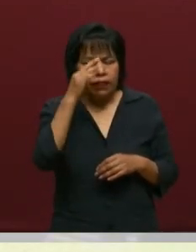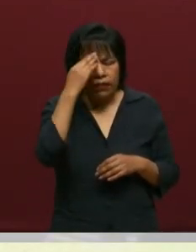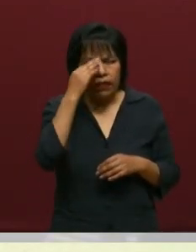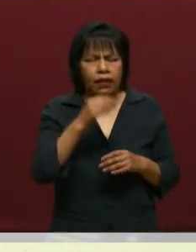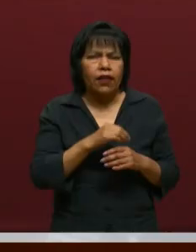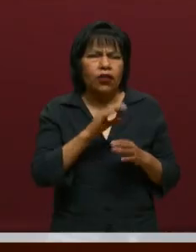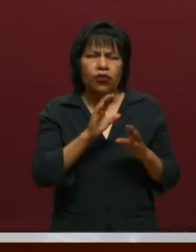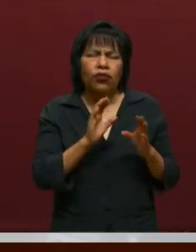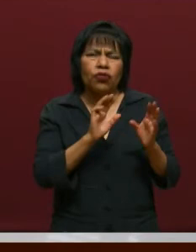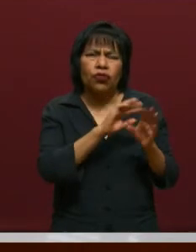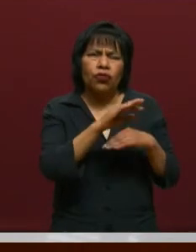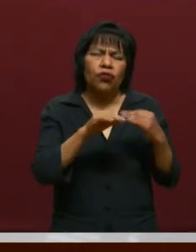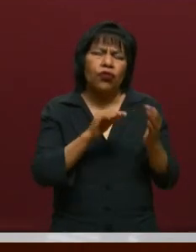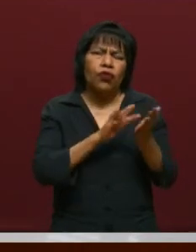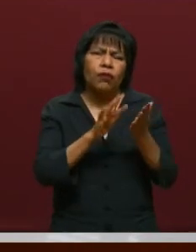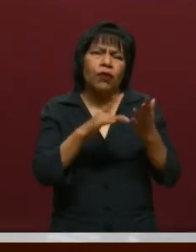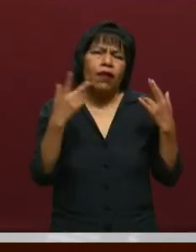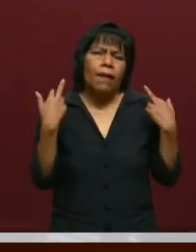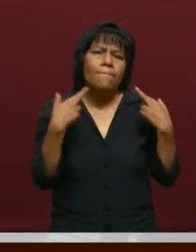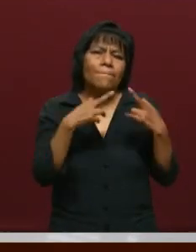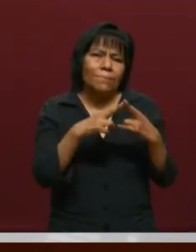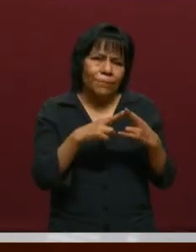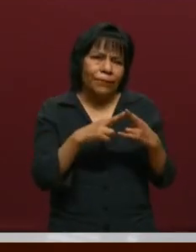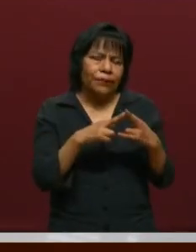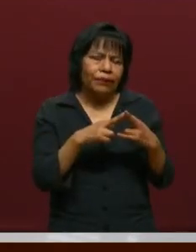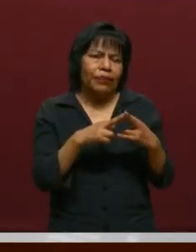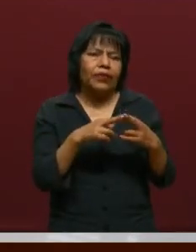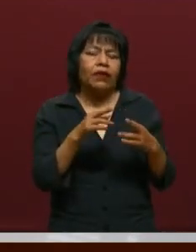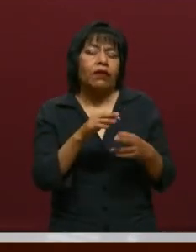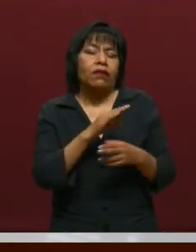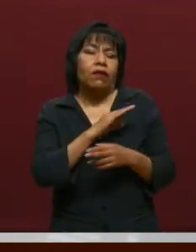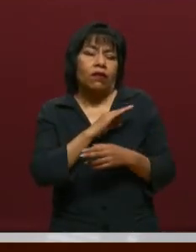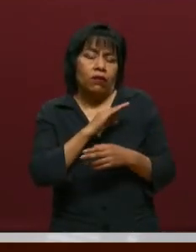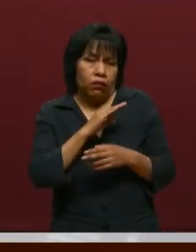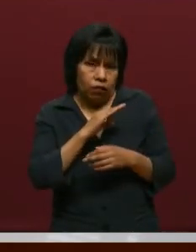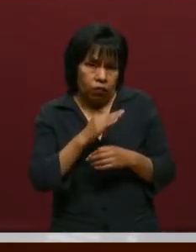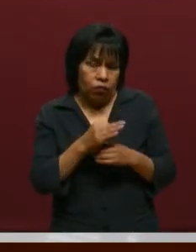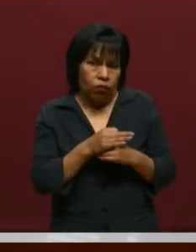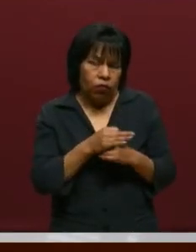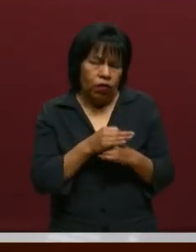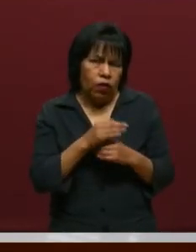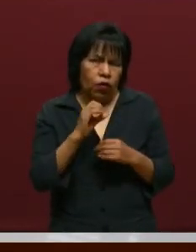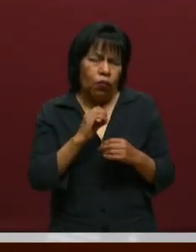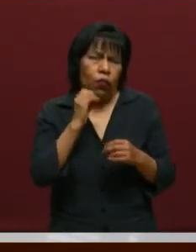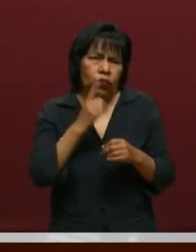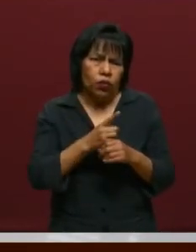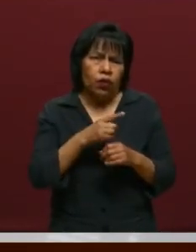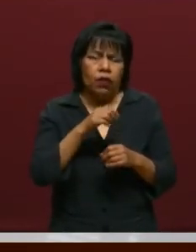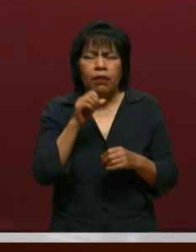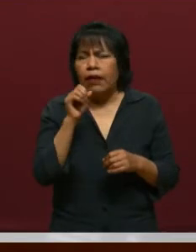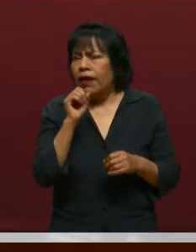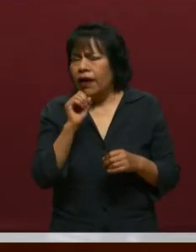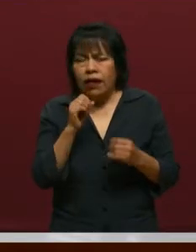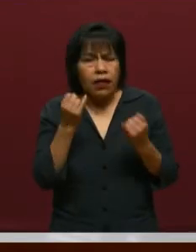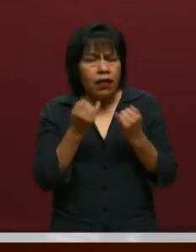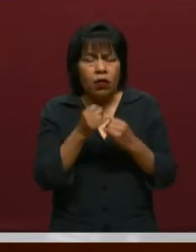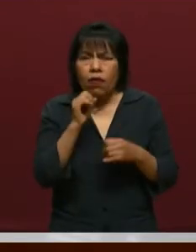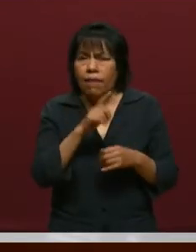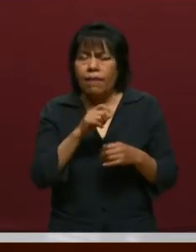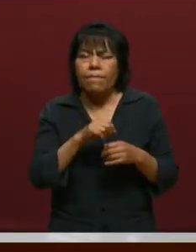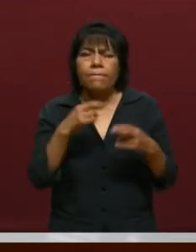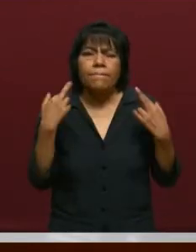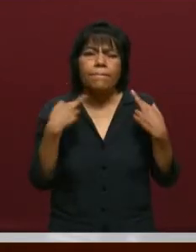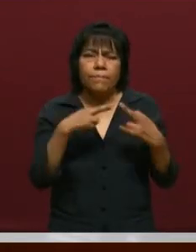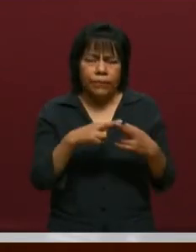académicos y los cuerpos académicos consolidados podemos lograr incluso oportunidades para los mismos maestros, para los